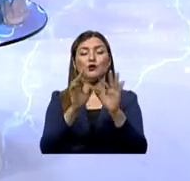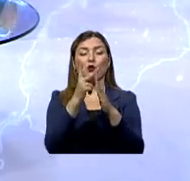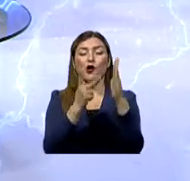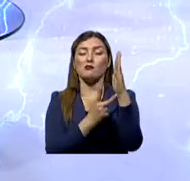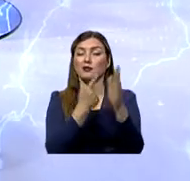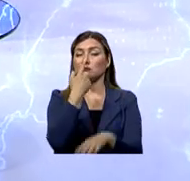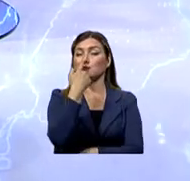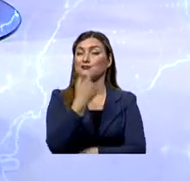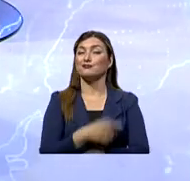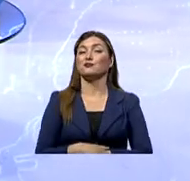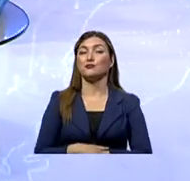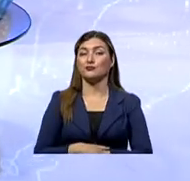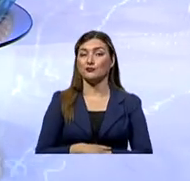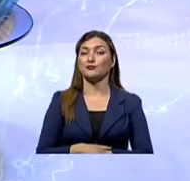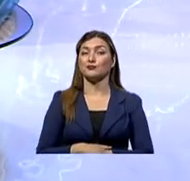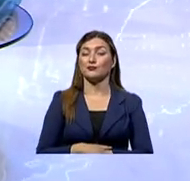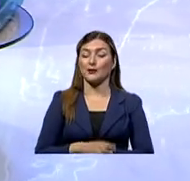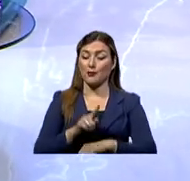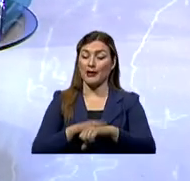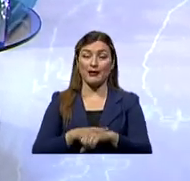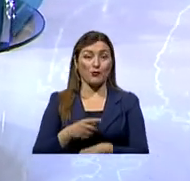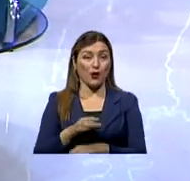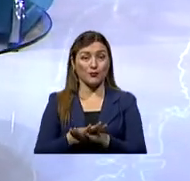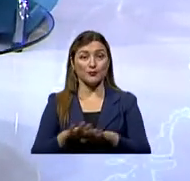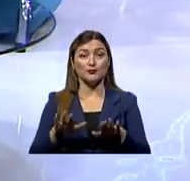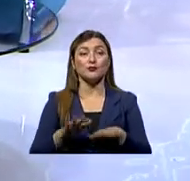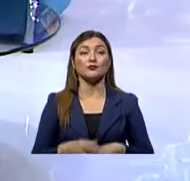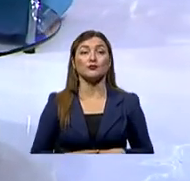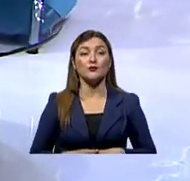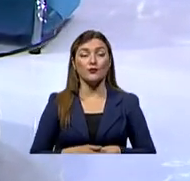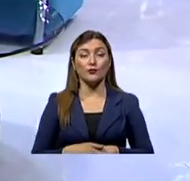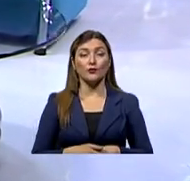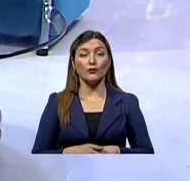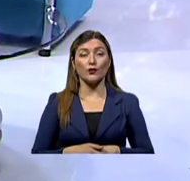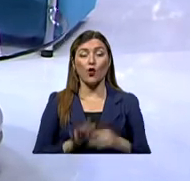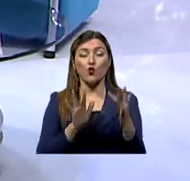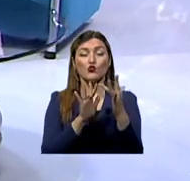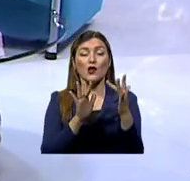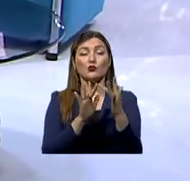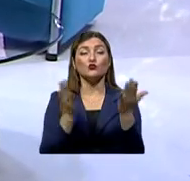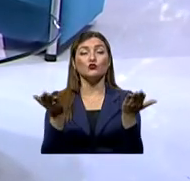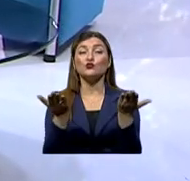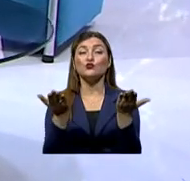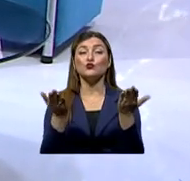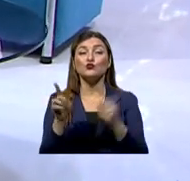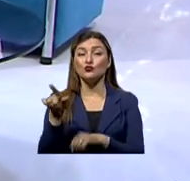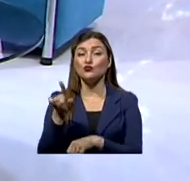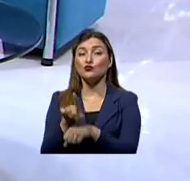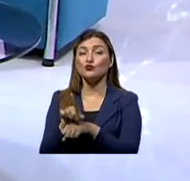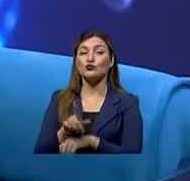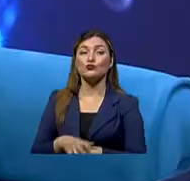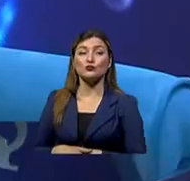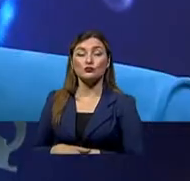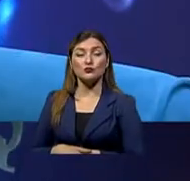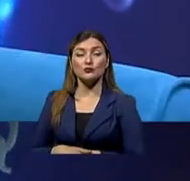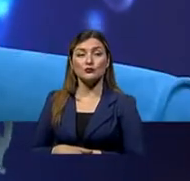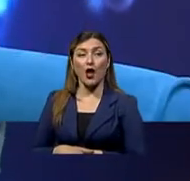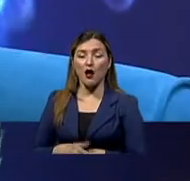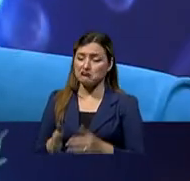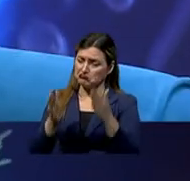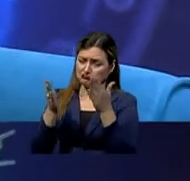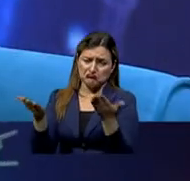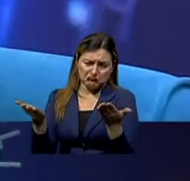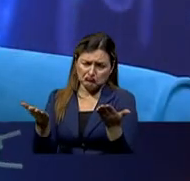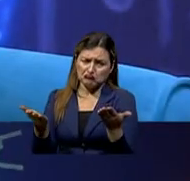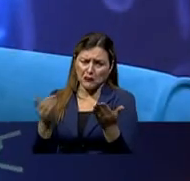interesante y pues definitivamente el tiempo apremia. Pero, ¿dónde podemos encontrarte, por favor, tus contactos? Bueno, para servirles a todos y